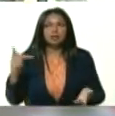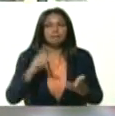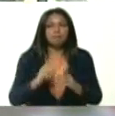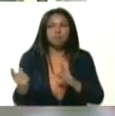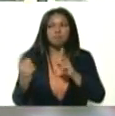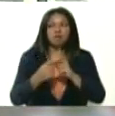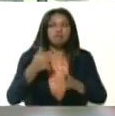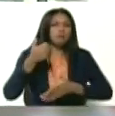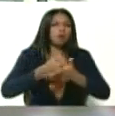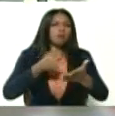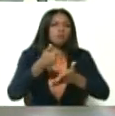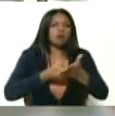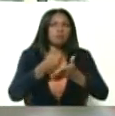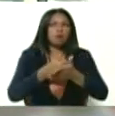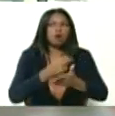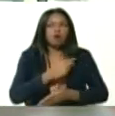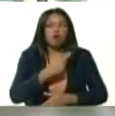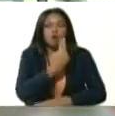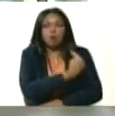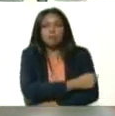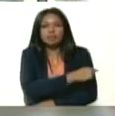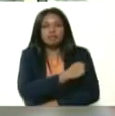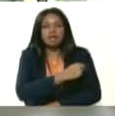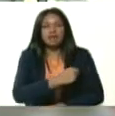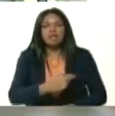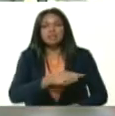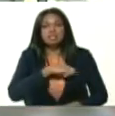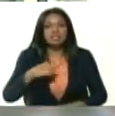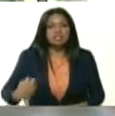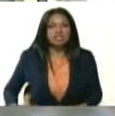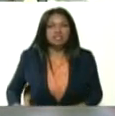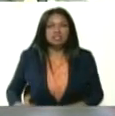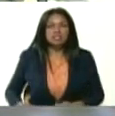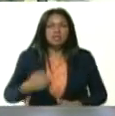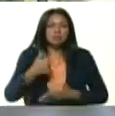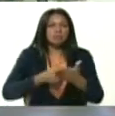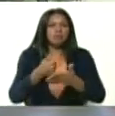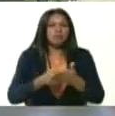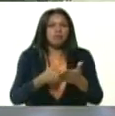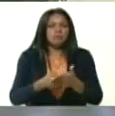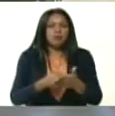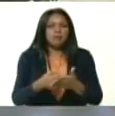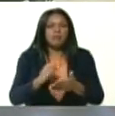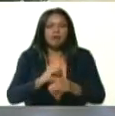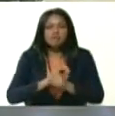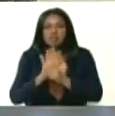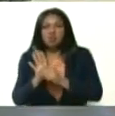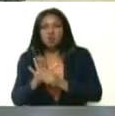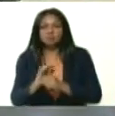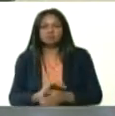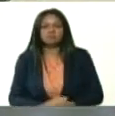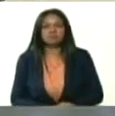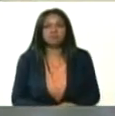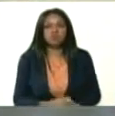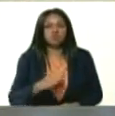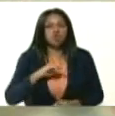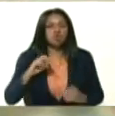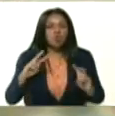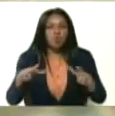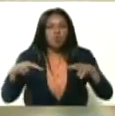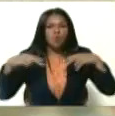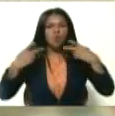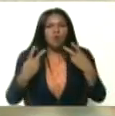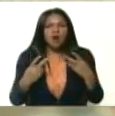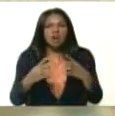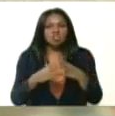frente de batalla en hospitales de China en el combate al COVID-19. Así que estamos actualizados.